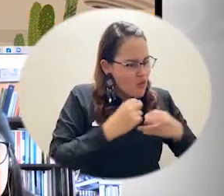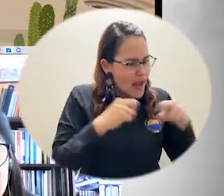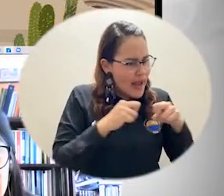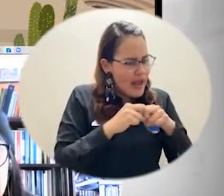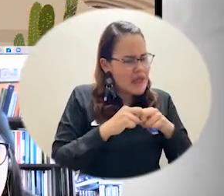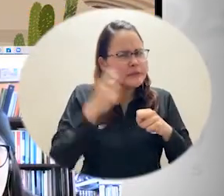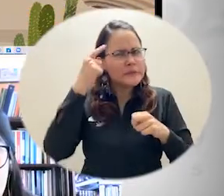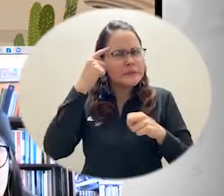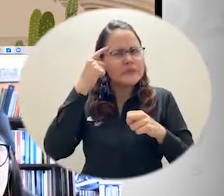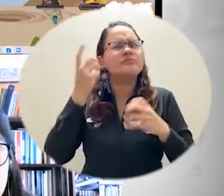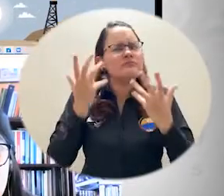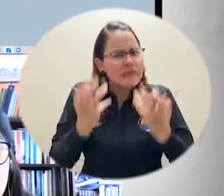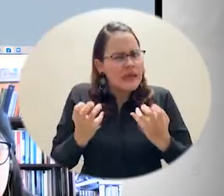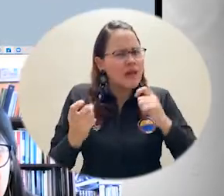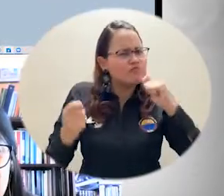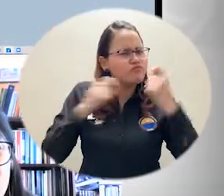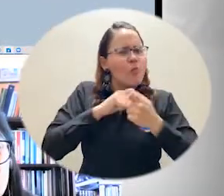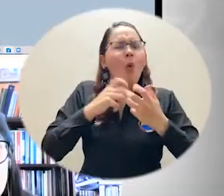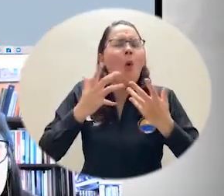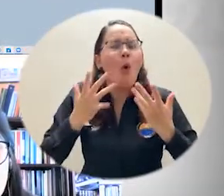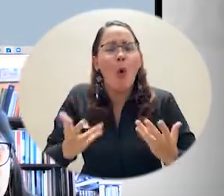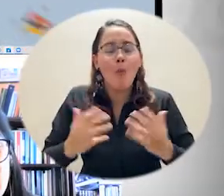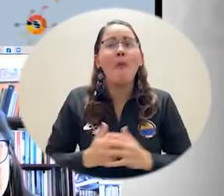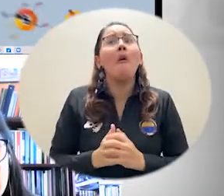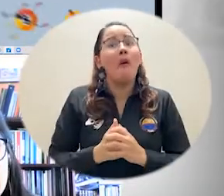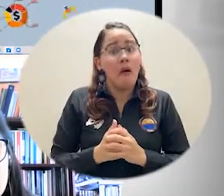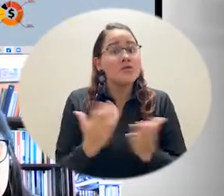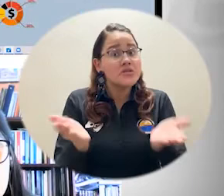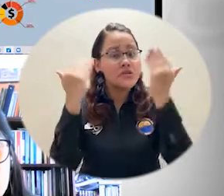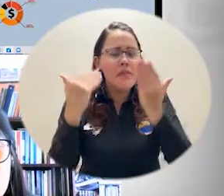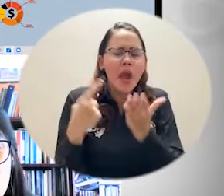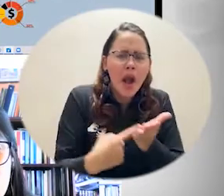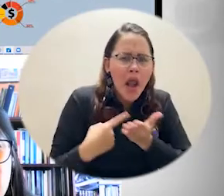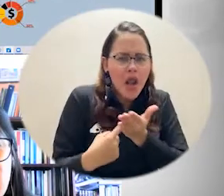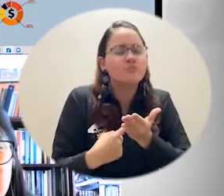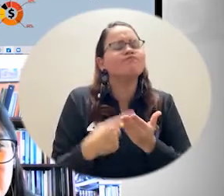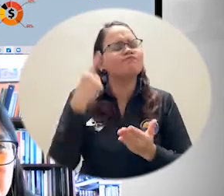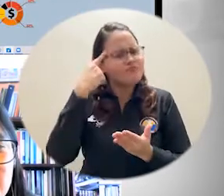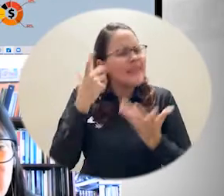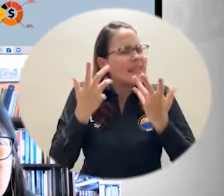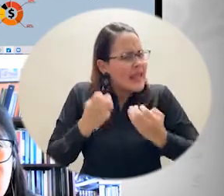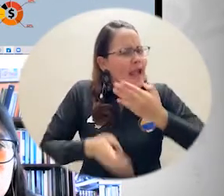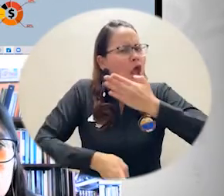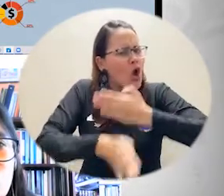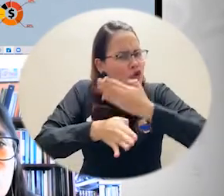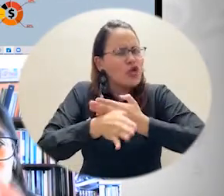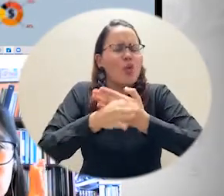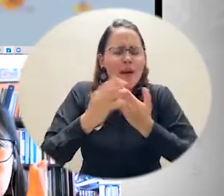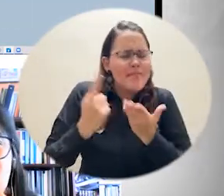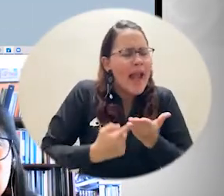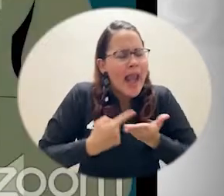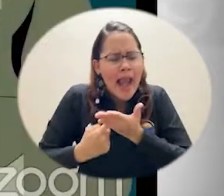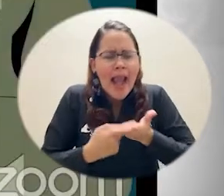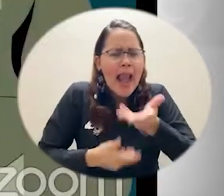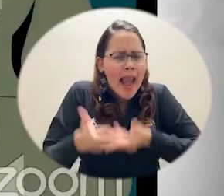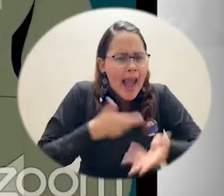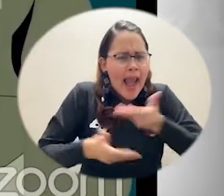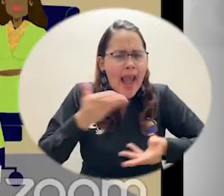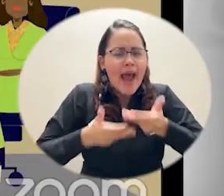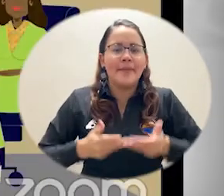que vamos a seguir repitiendo cada año, donde dialogamos diferentes actores.